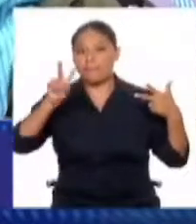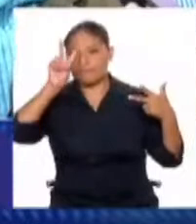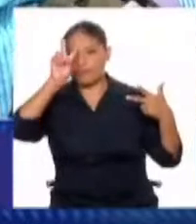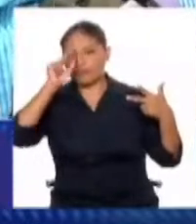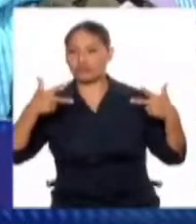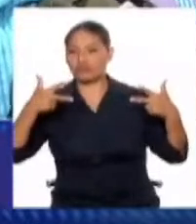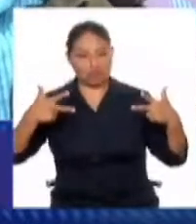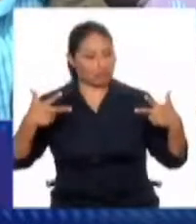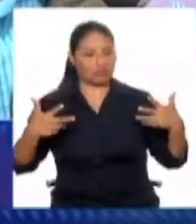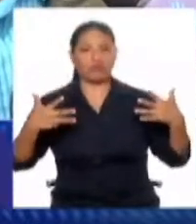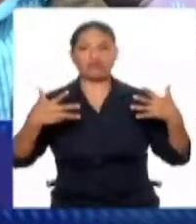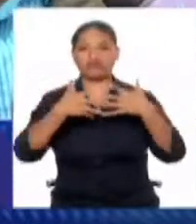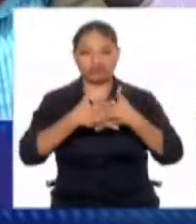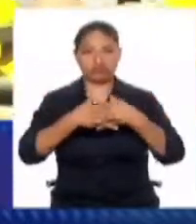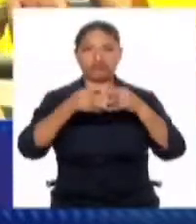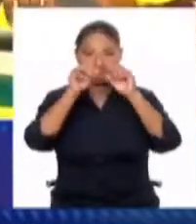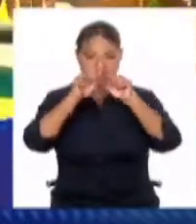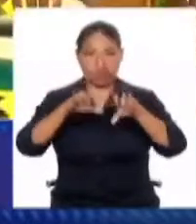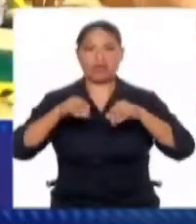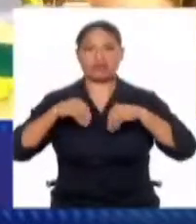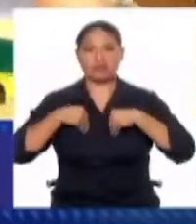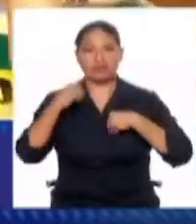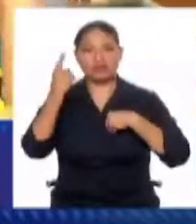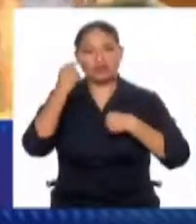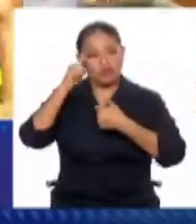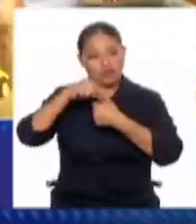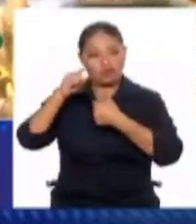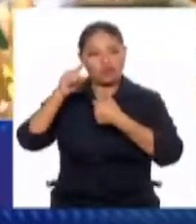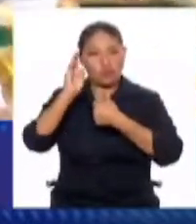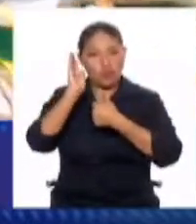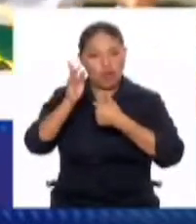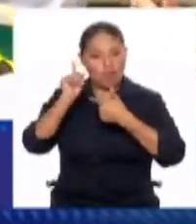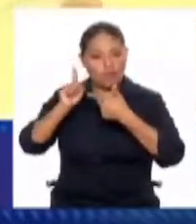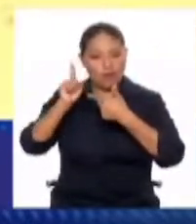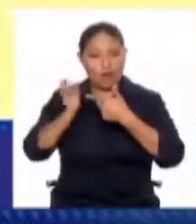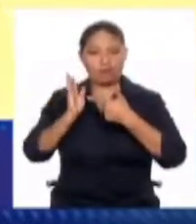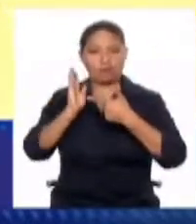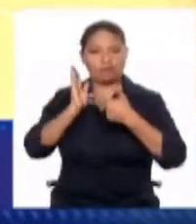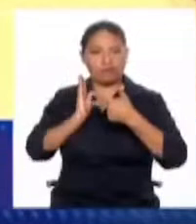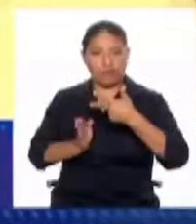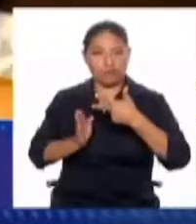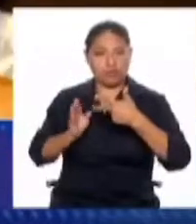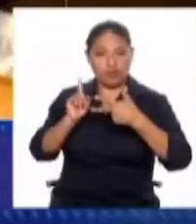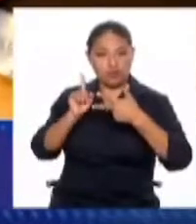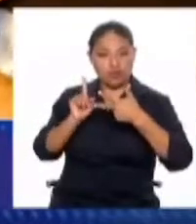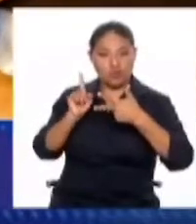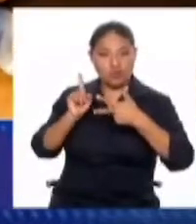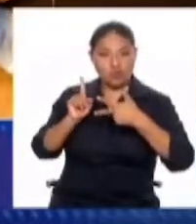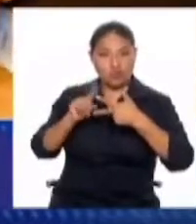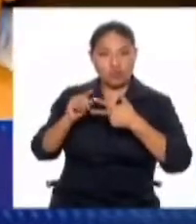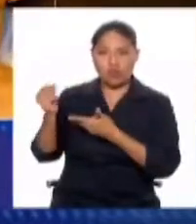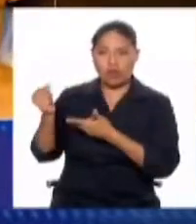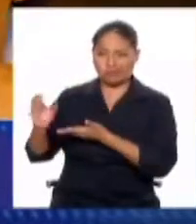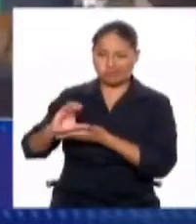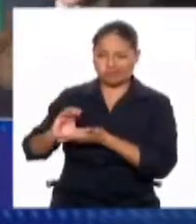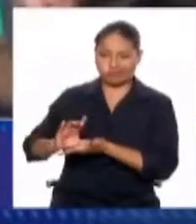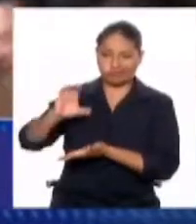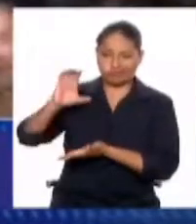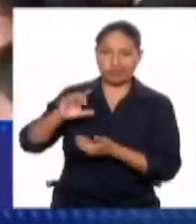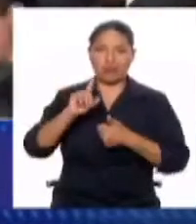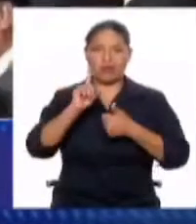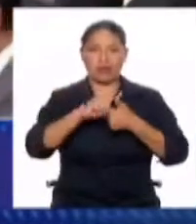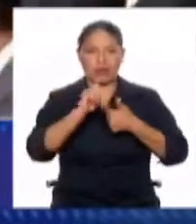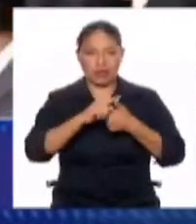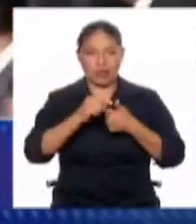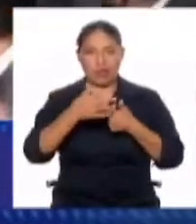aprobado que sea juzgado por tres delitos, entre ellos el delito de lavado de activos, tráfico de influencias y